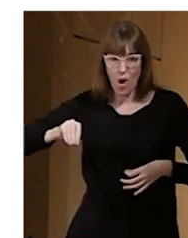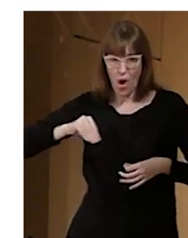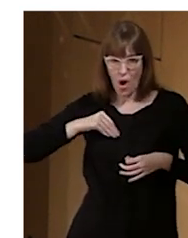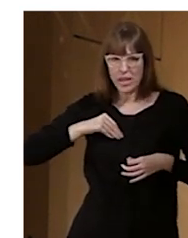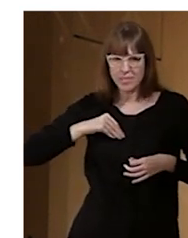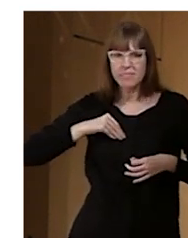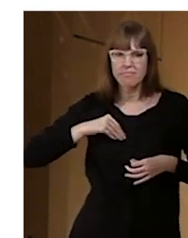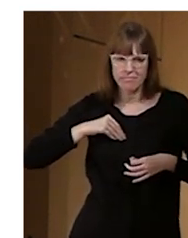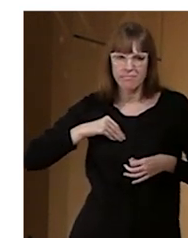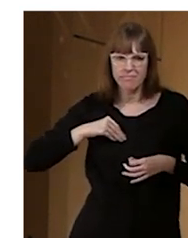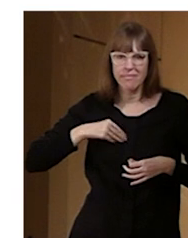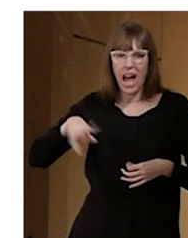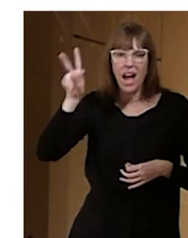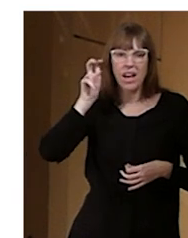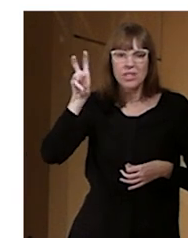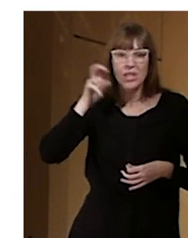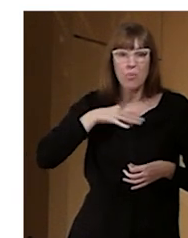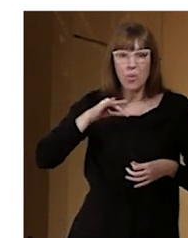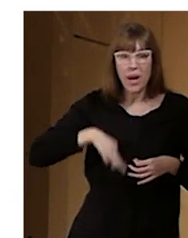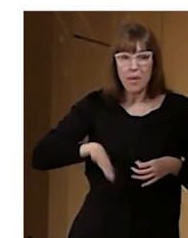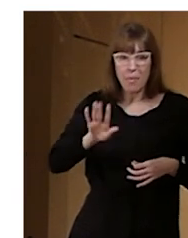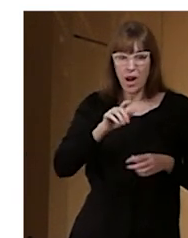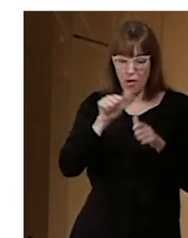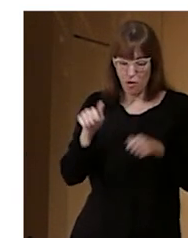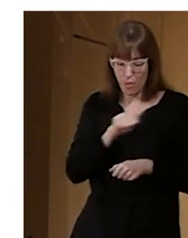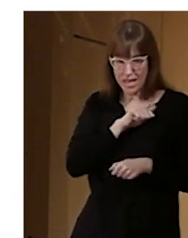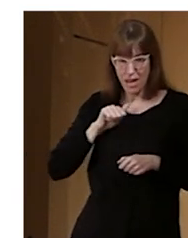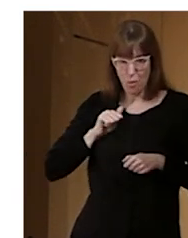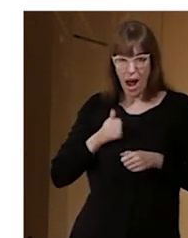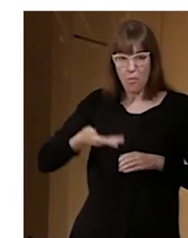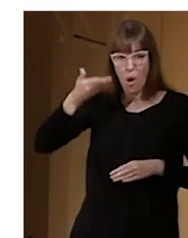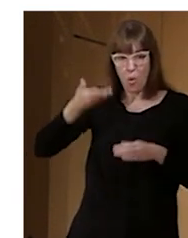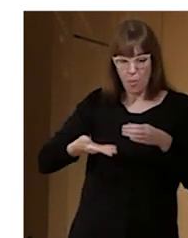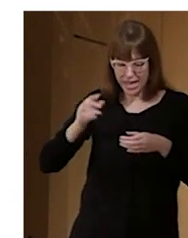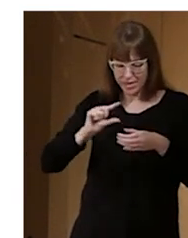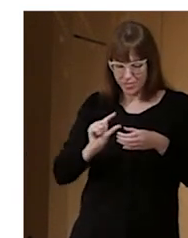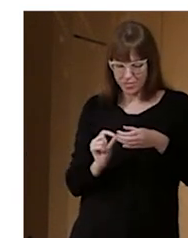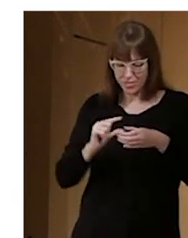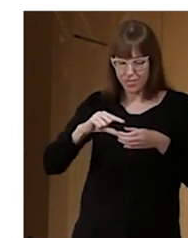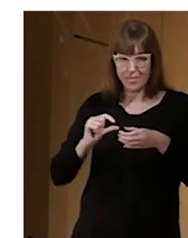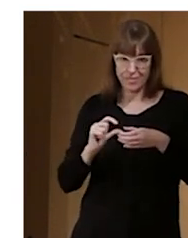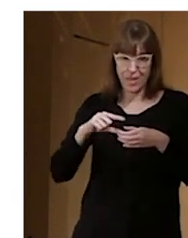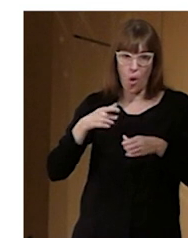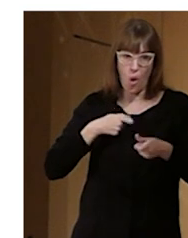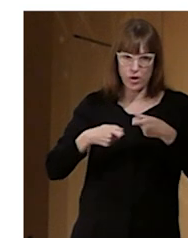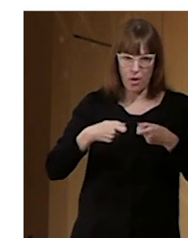escuchar y controlar el volumen de manera individual, ¿vale? Esto es otra medida que para espacios culturales la